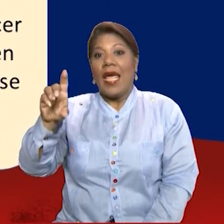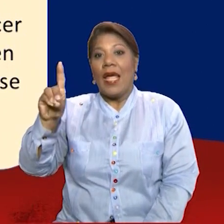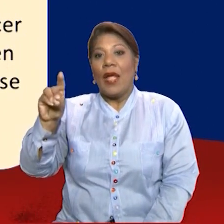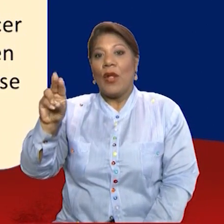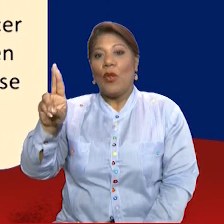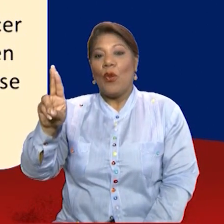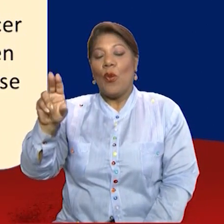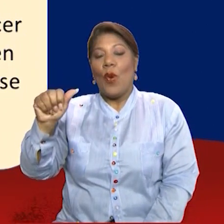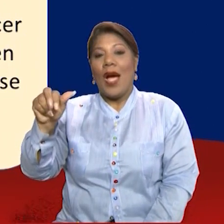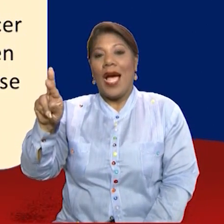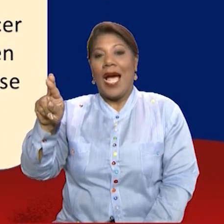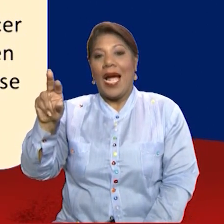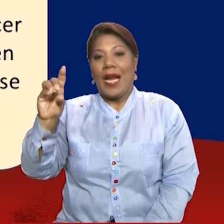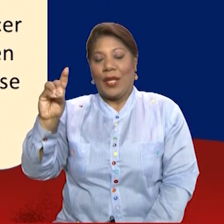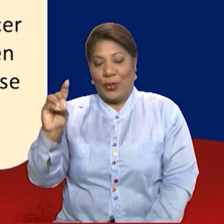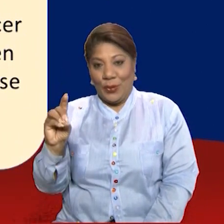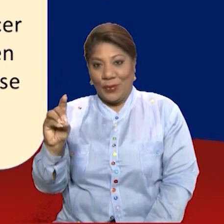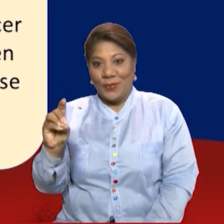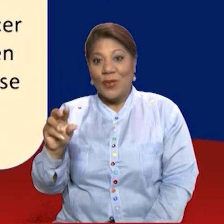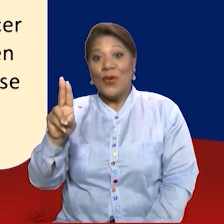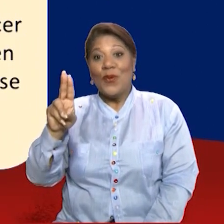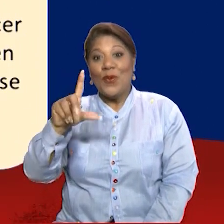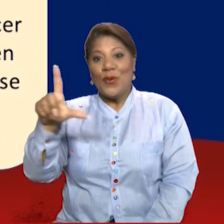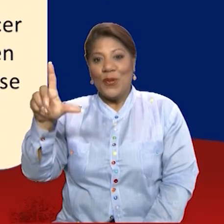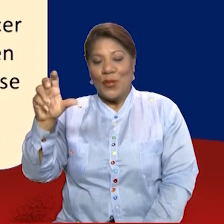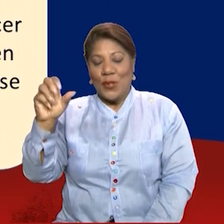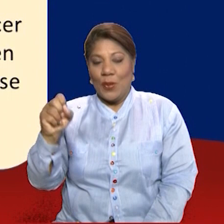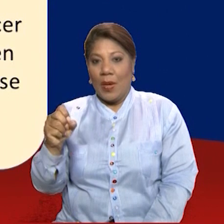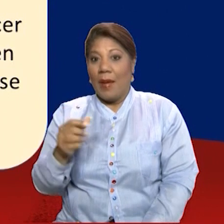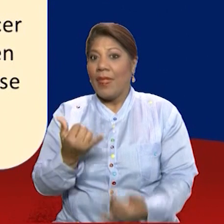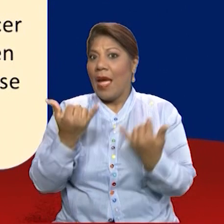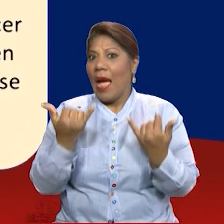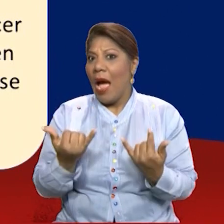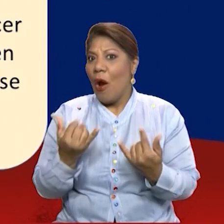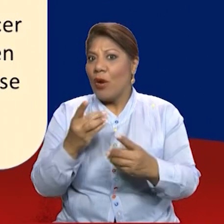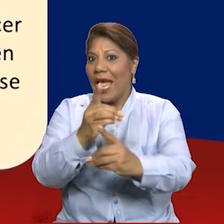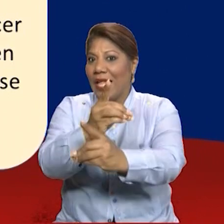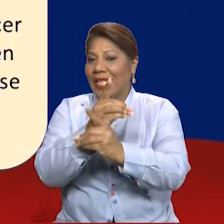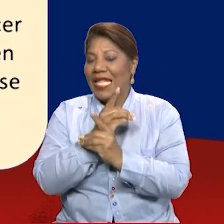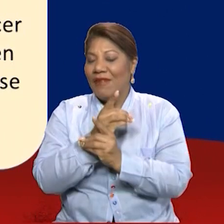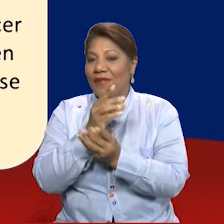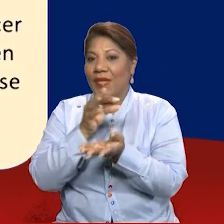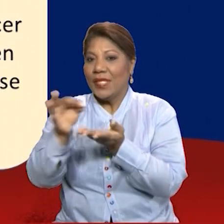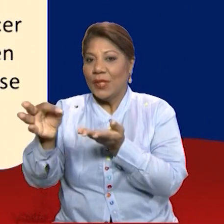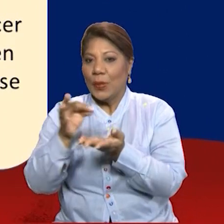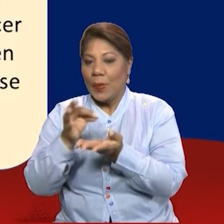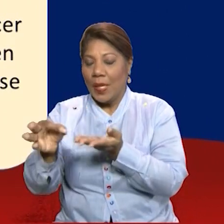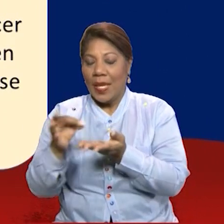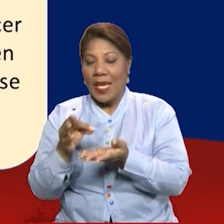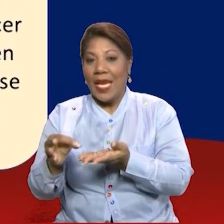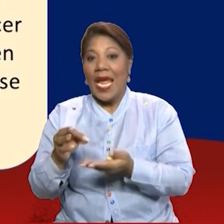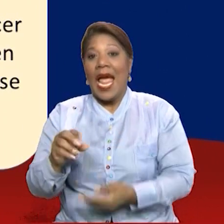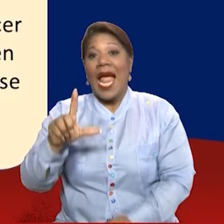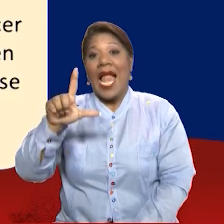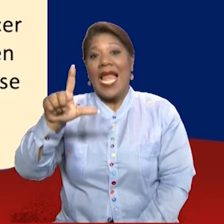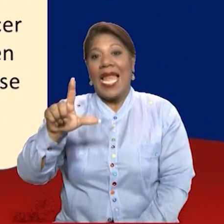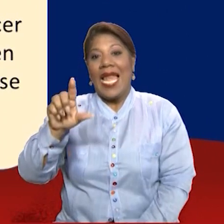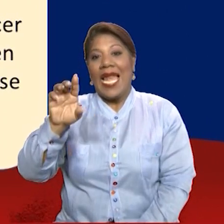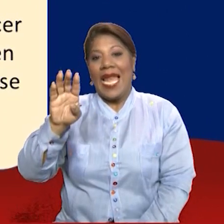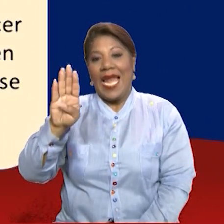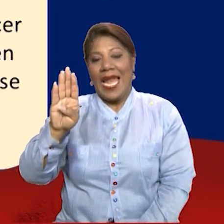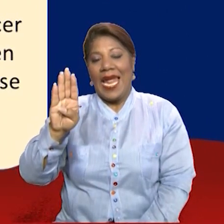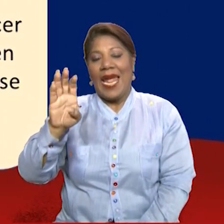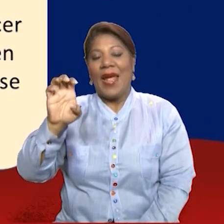Defensor del Pueblo. ¿Quién es el Defensor del Pueblo? El licenciado Eduardo Leblanc González. La